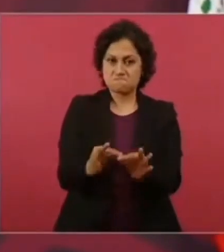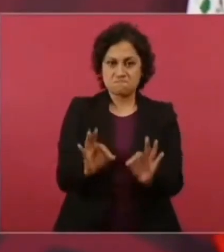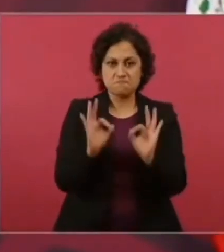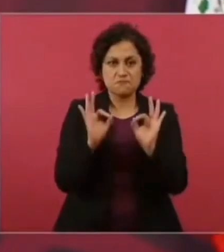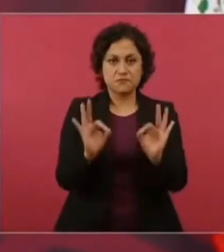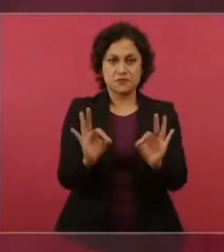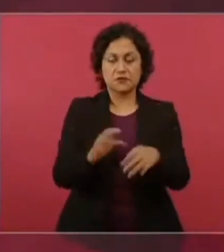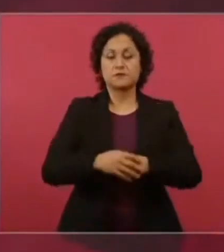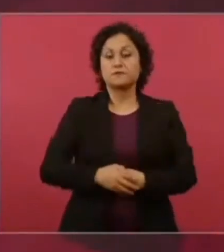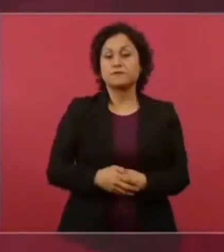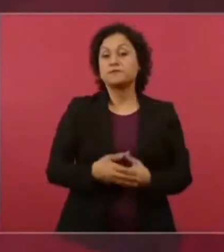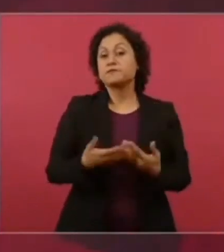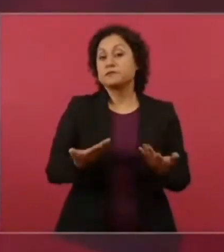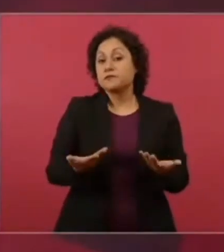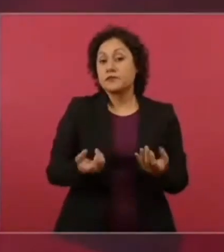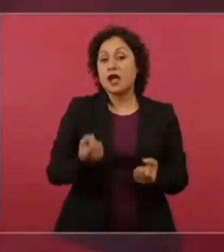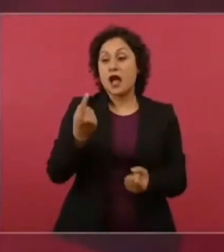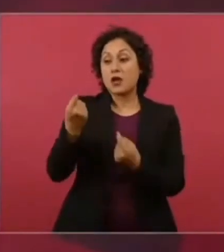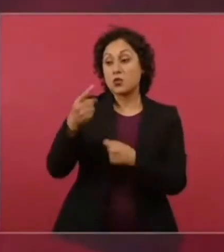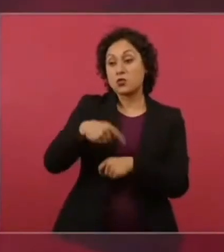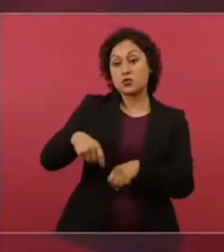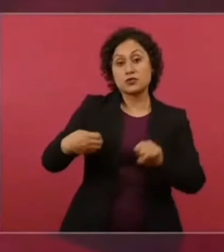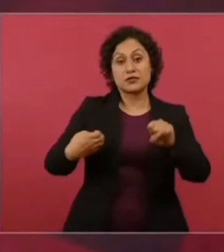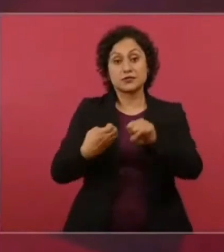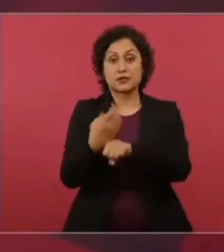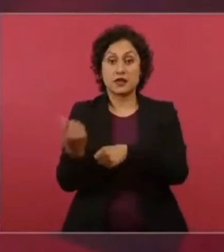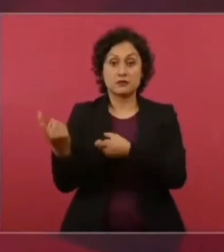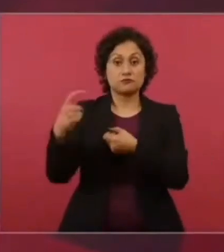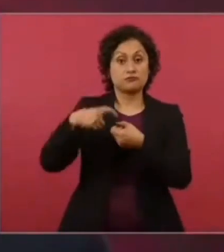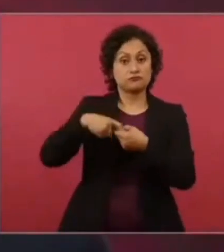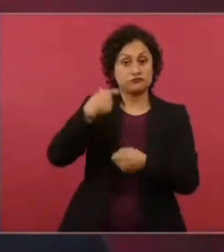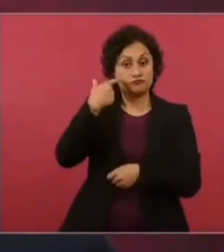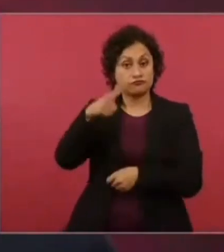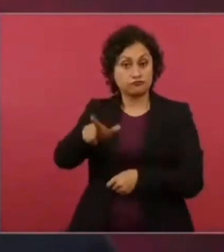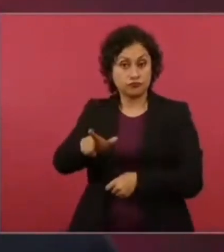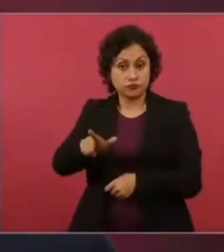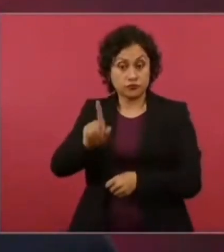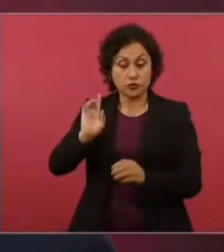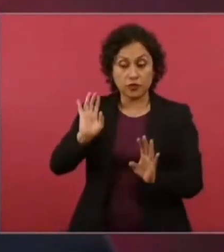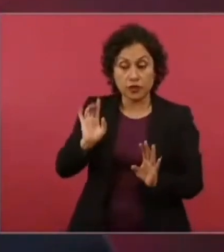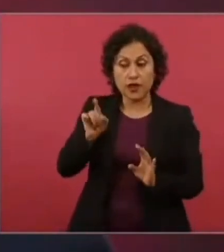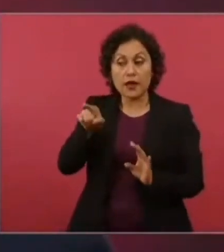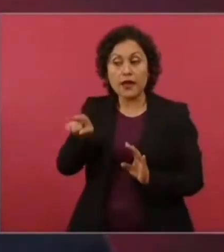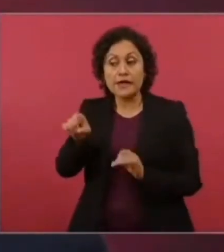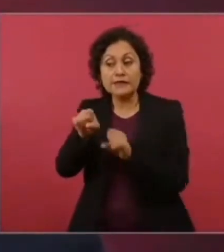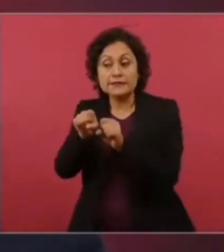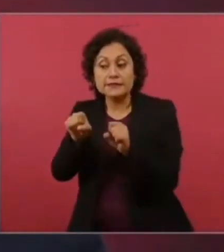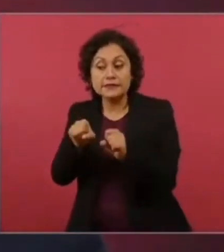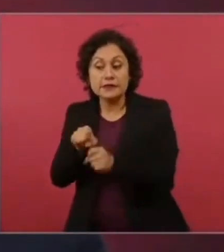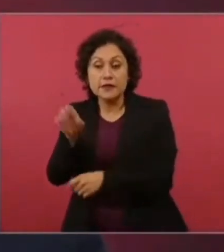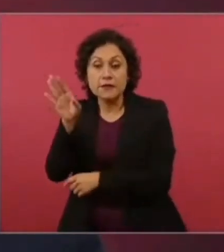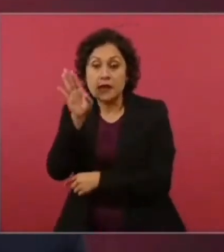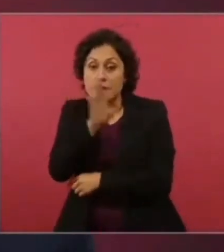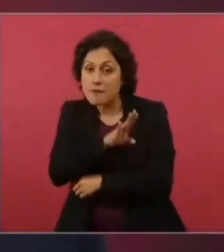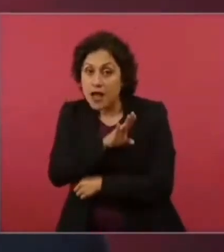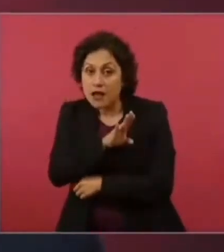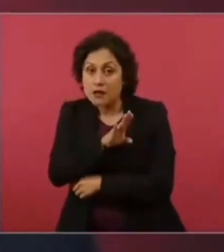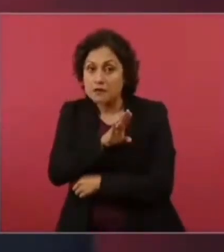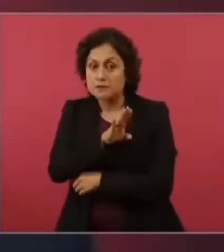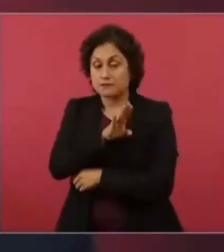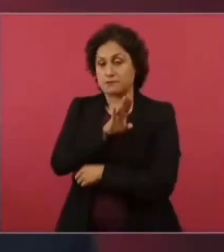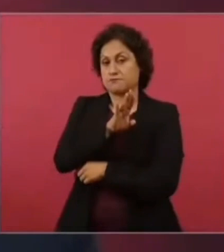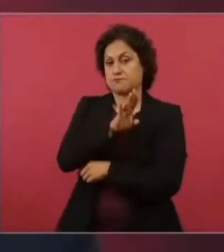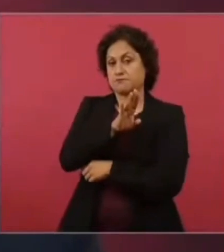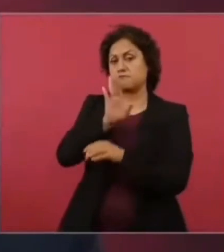en los estados que no participen no hay un buen sistema de salud pública, la misma